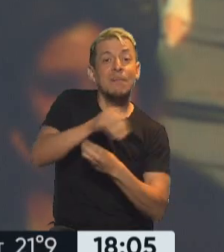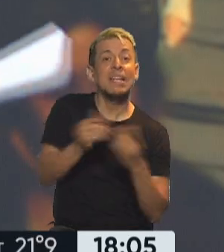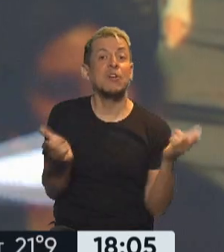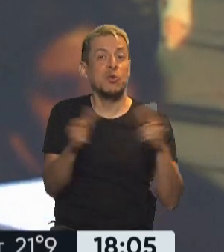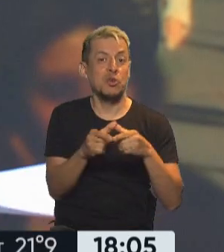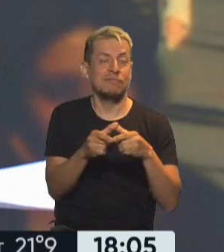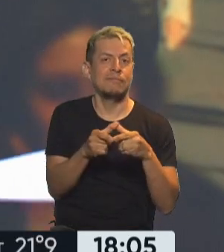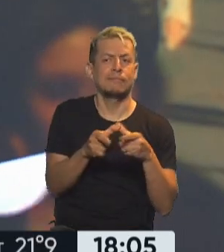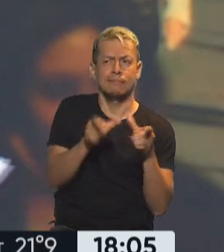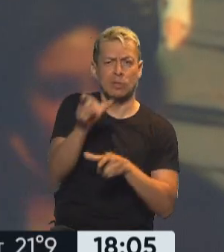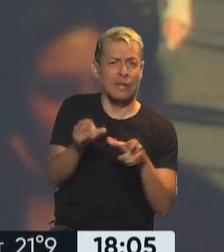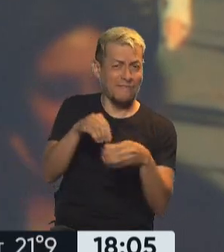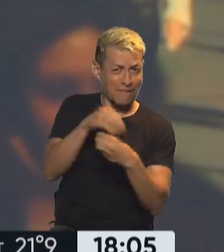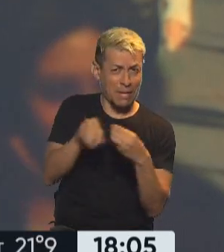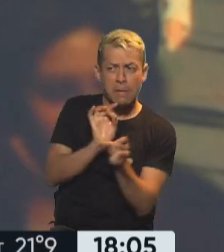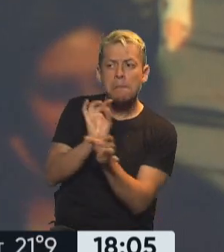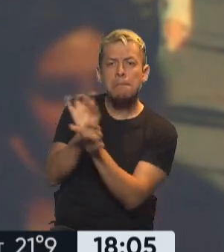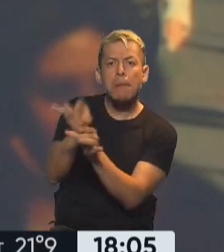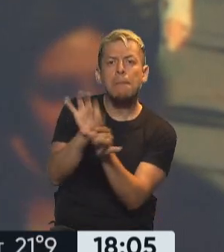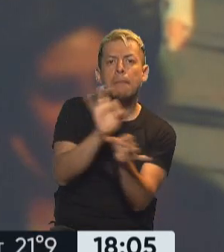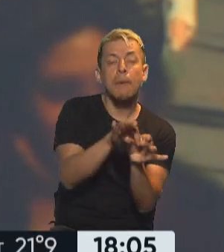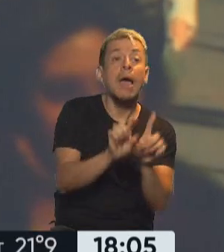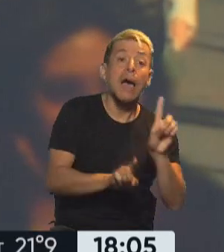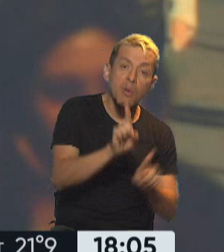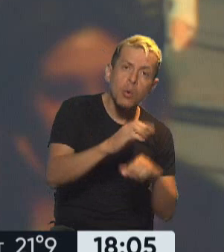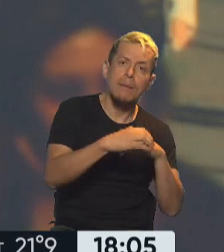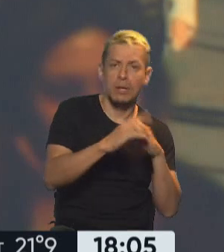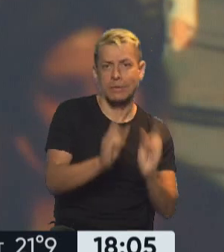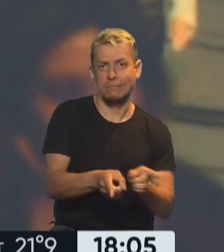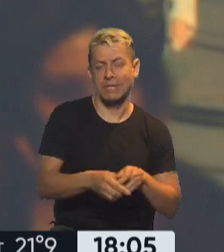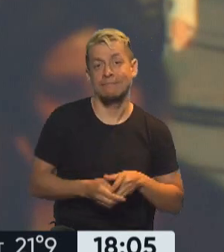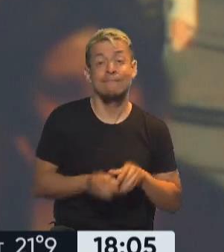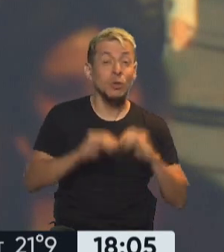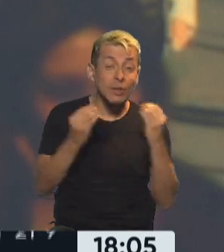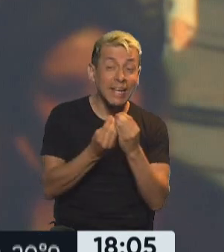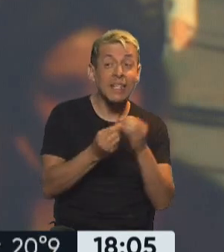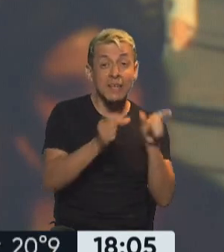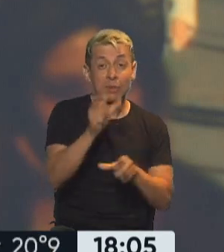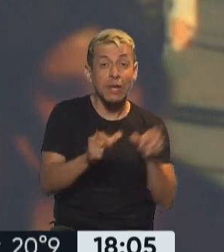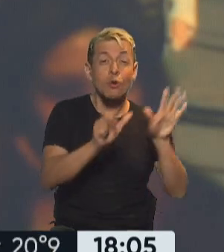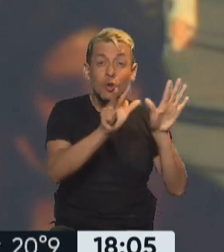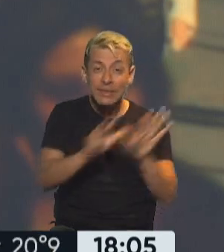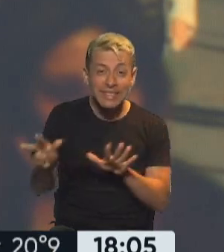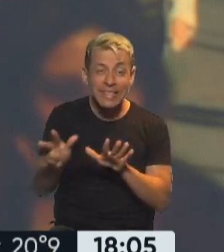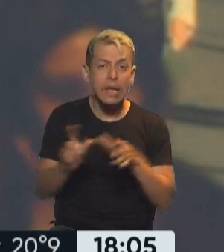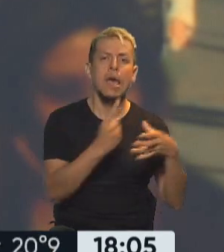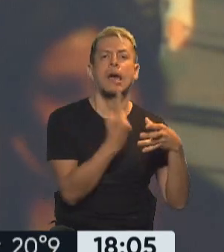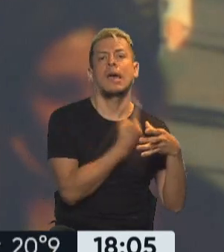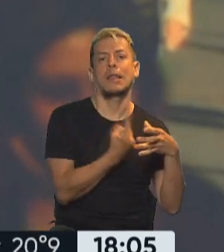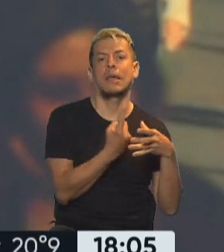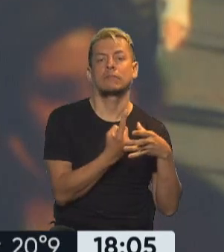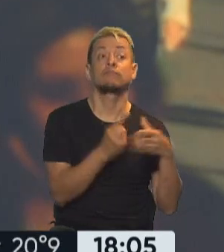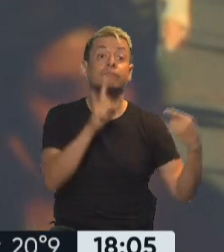infectaran muchísimos de sus familiares. Algunos son amigos y hay 800 personas que están aisladas. Estamos en